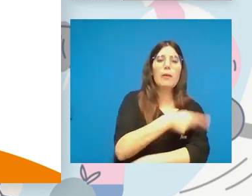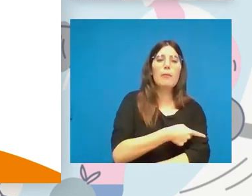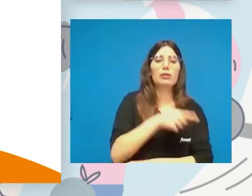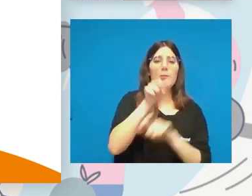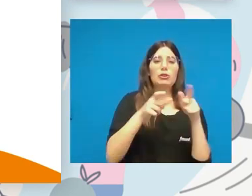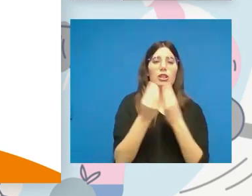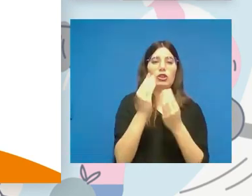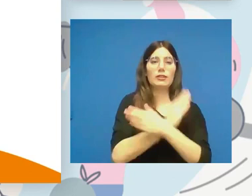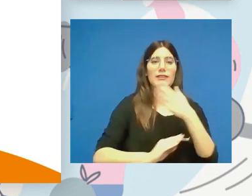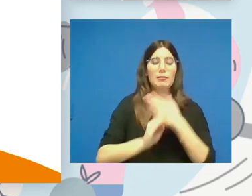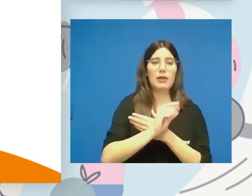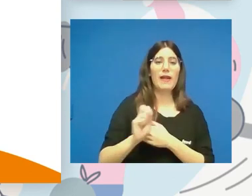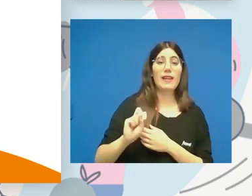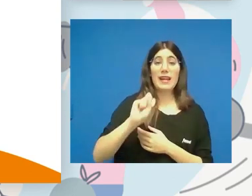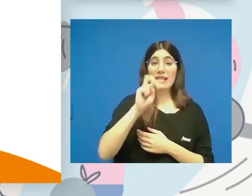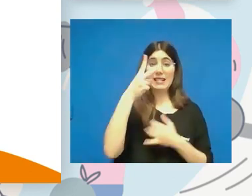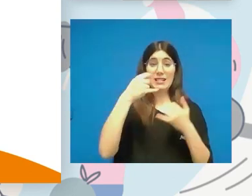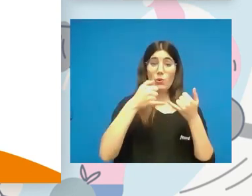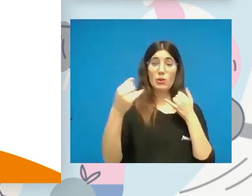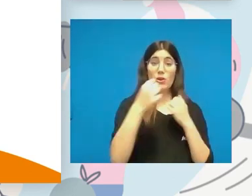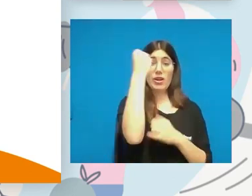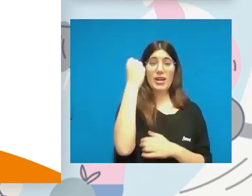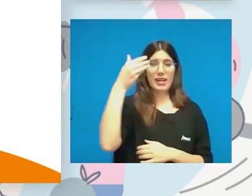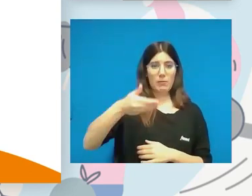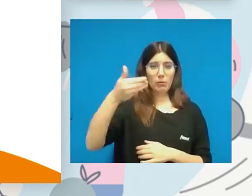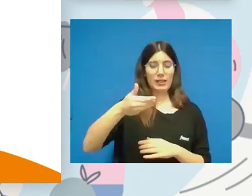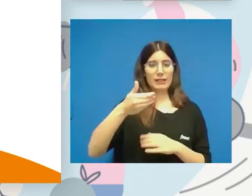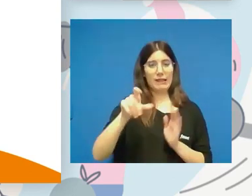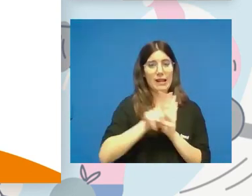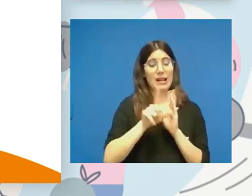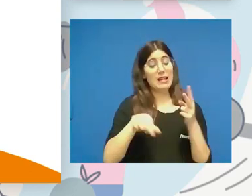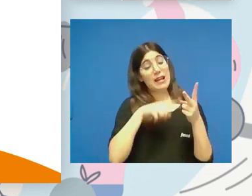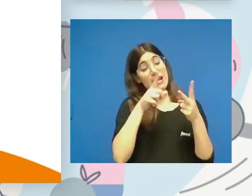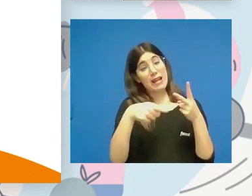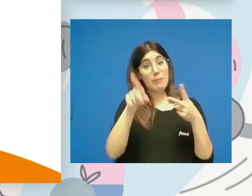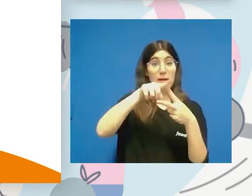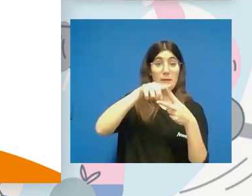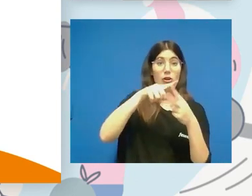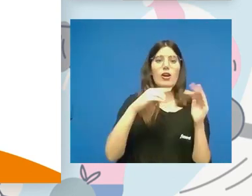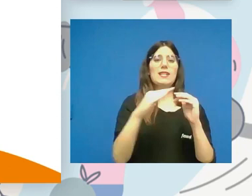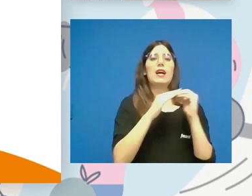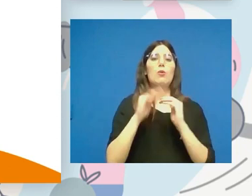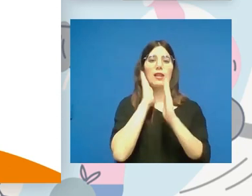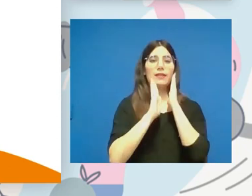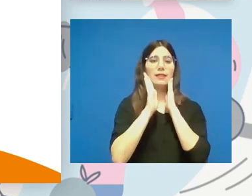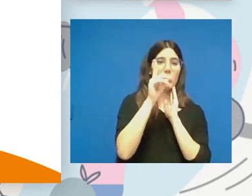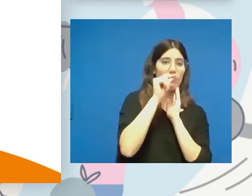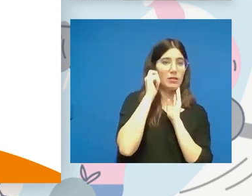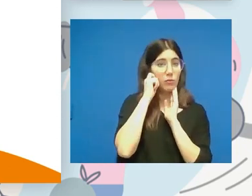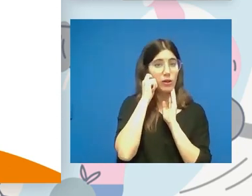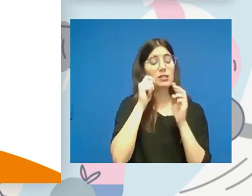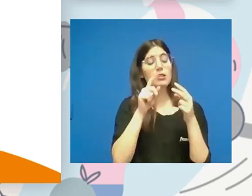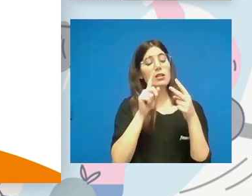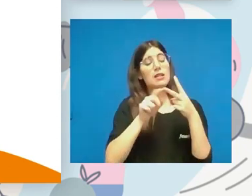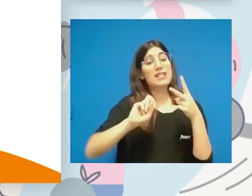como el segundo gran eje de la ley y el primero es el referente a la igualdad de trato entre mujeres y hombres y el segundo ya